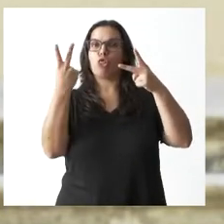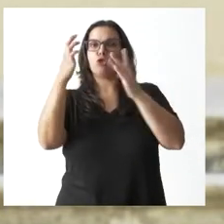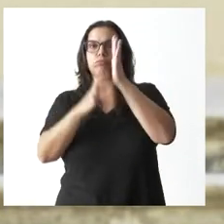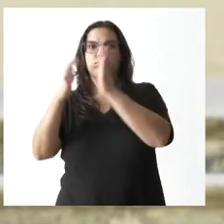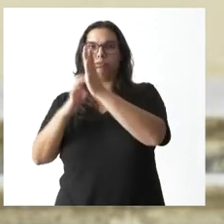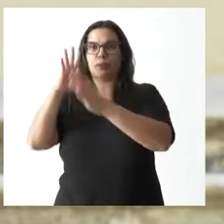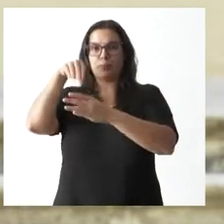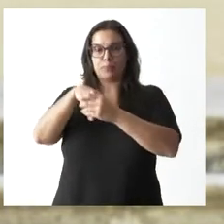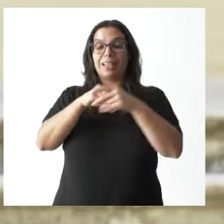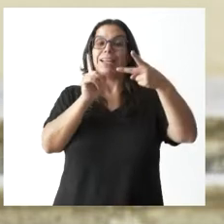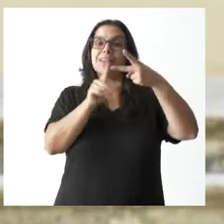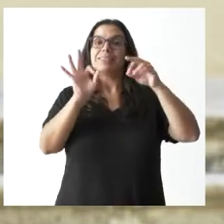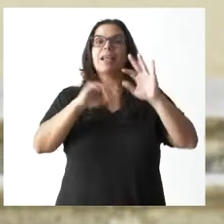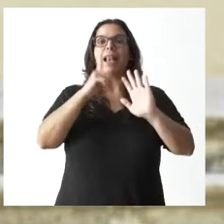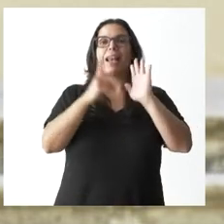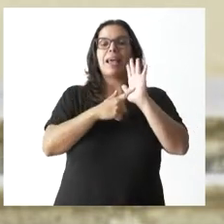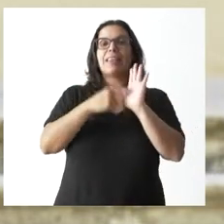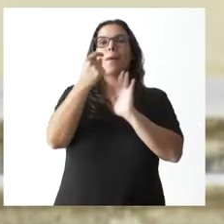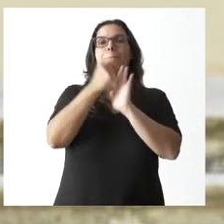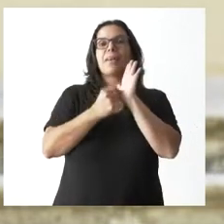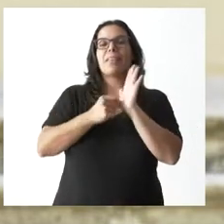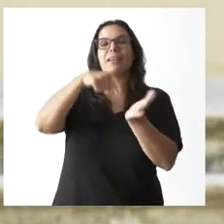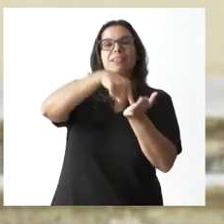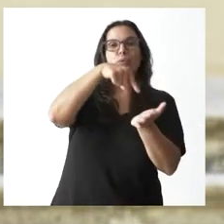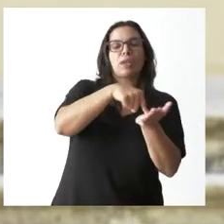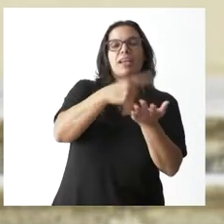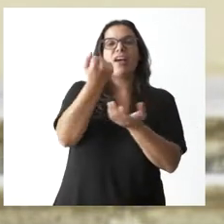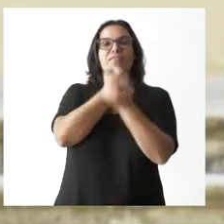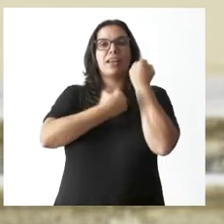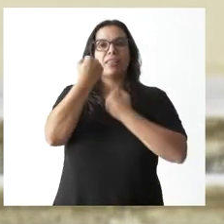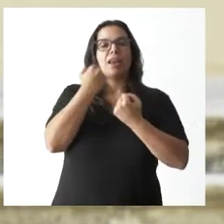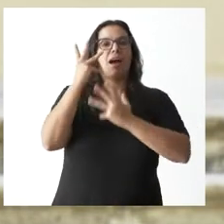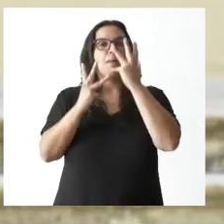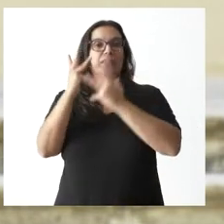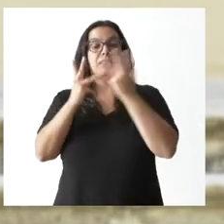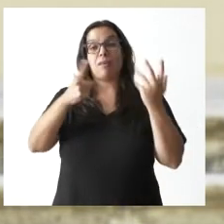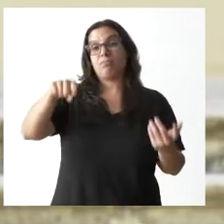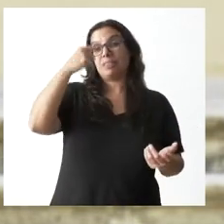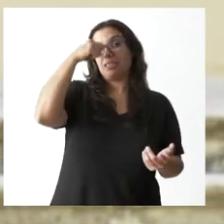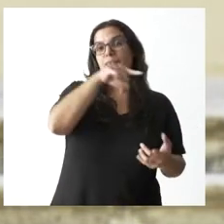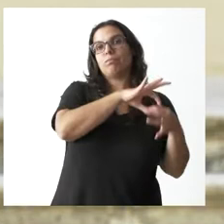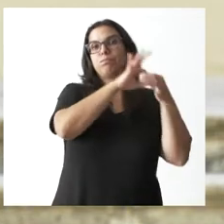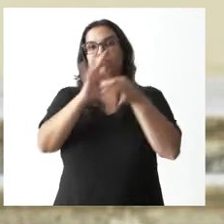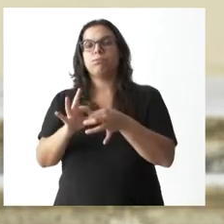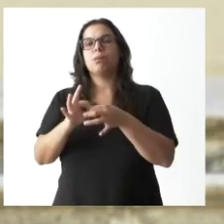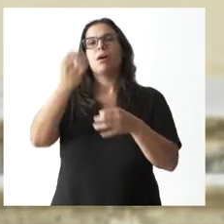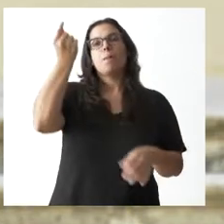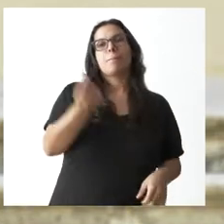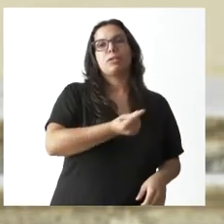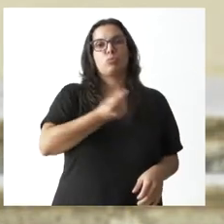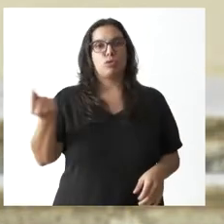será la Ley de Medidas Tributarias, Financieras y Administrativas, que, como saben, irá vinculada a los